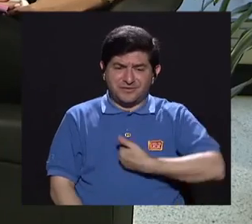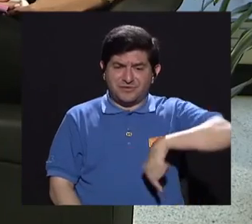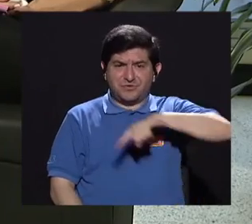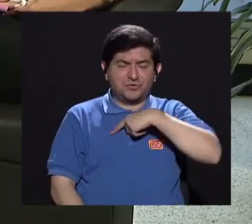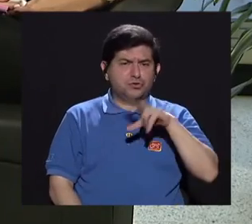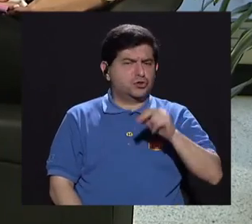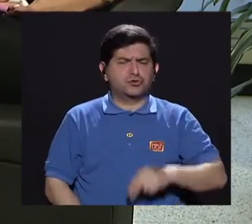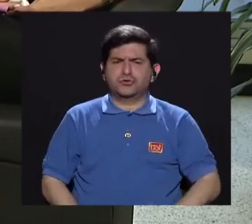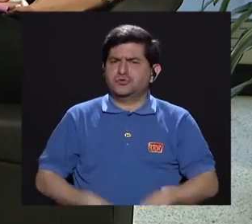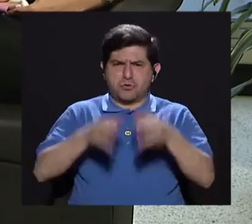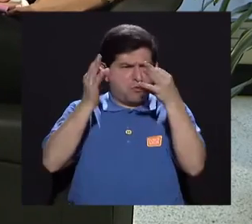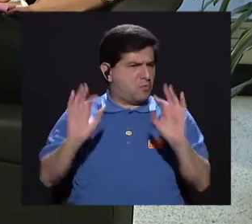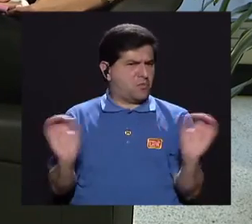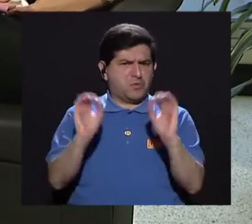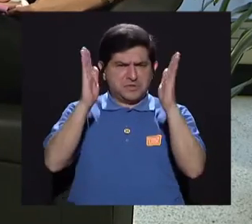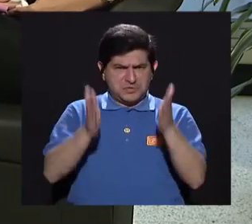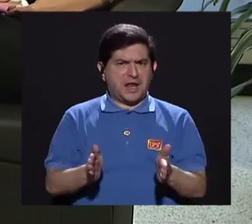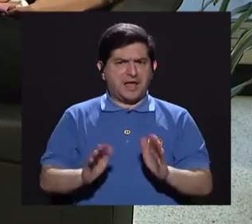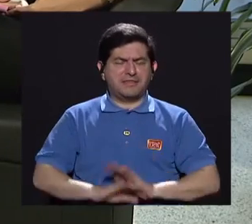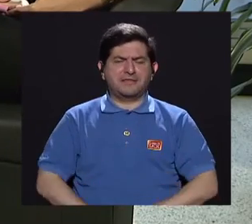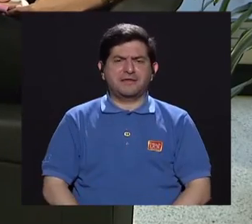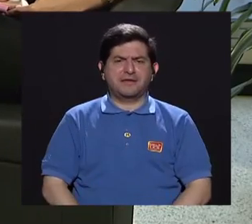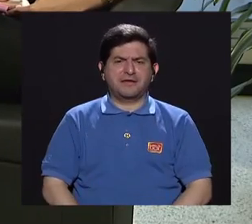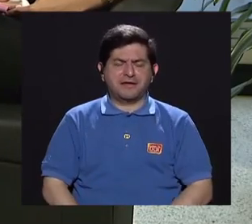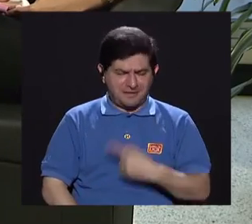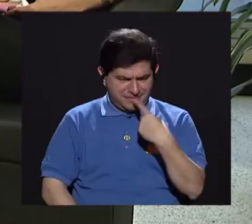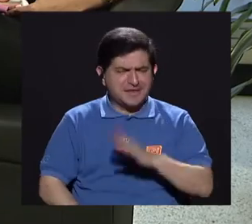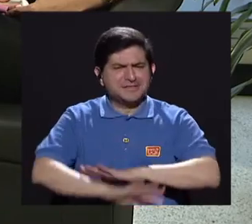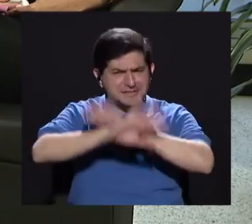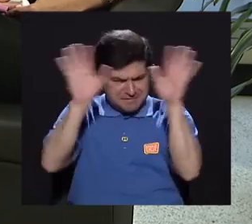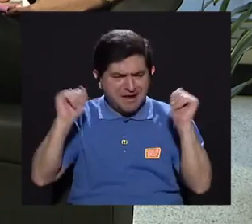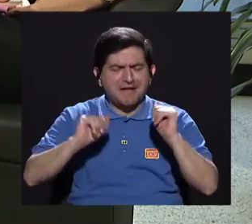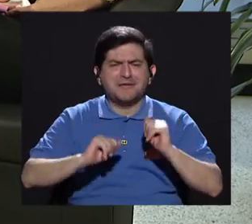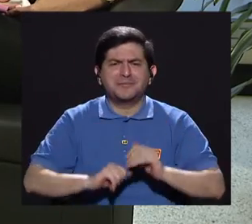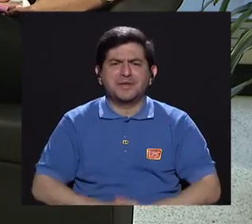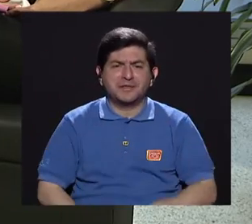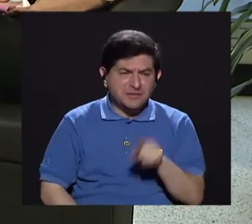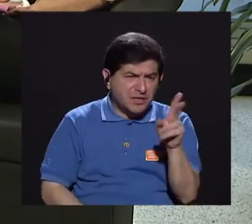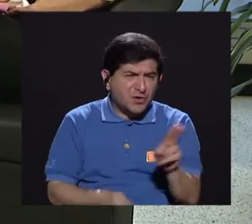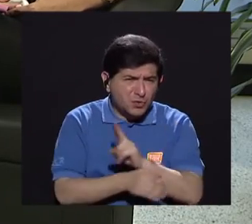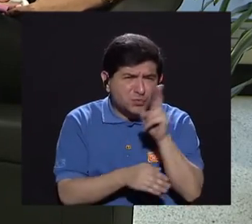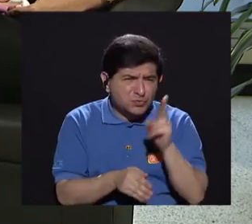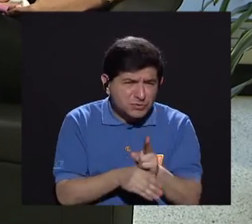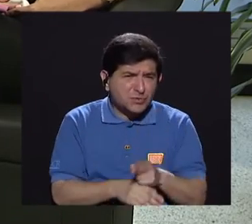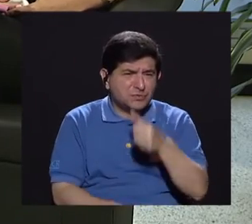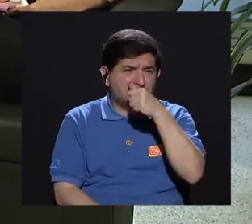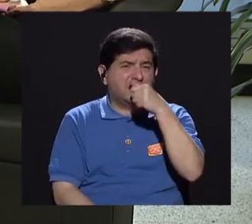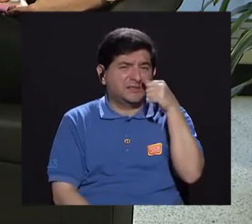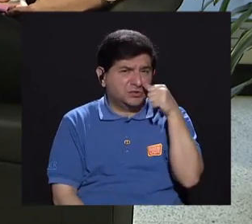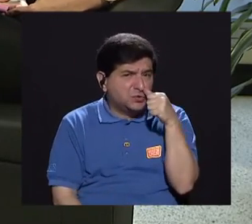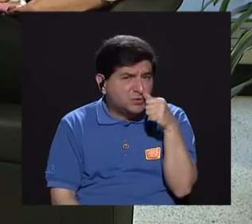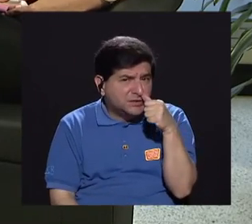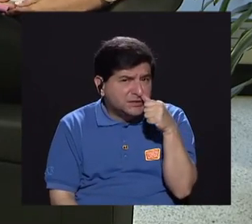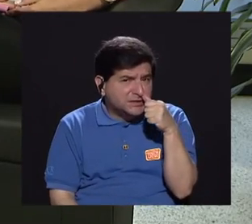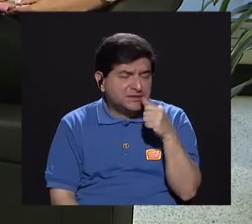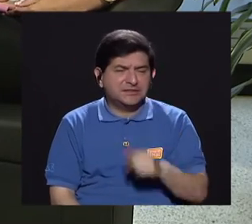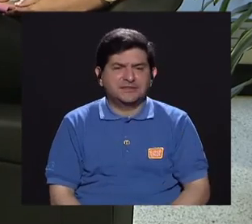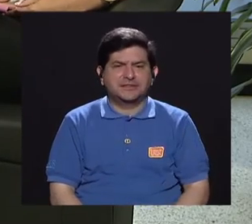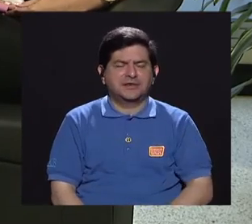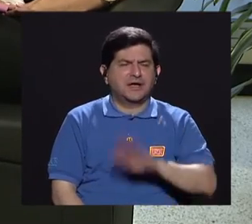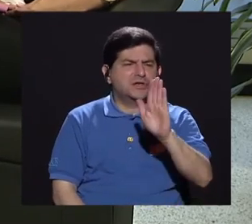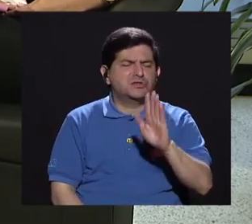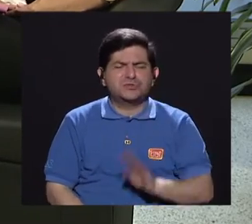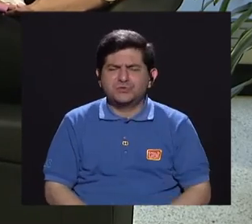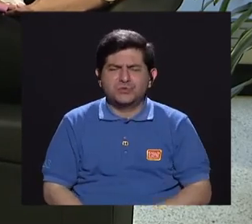no estamos para juzgar a nadie, entonces sí, con toda confianza decir si utiliza algún tipo de droga, ¿verdad? Sus